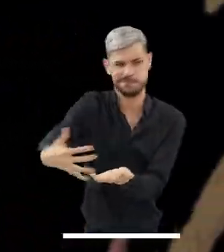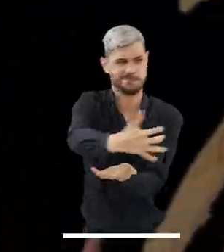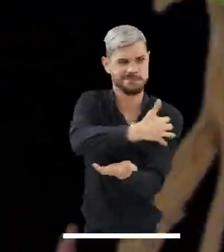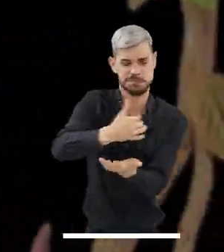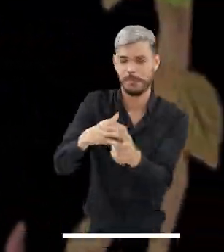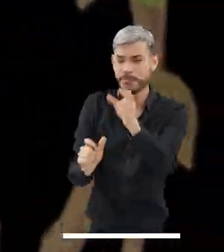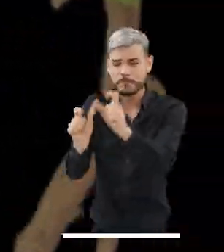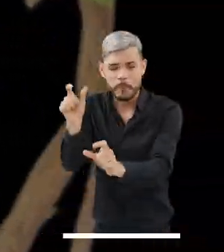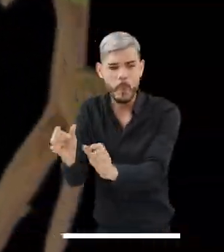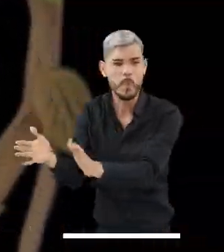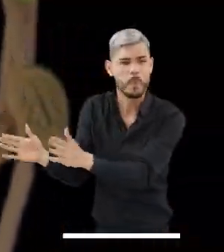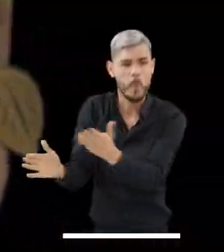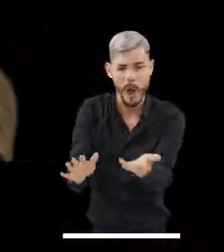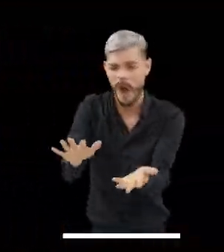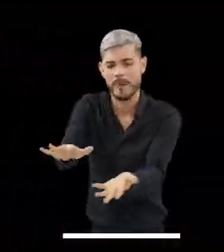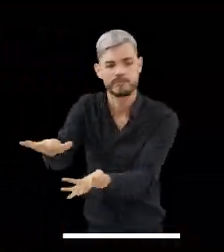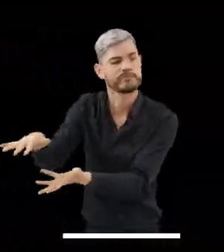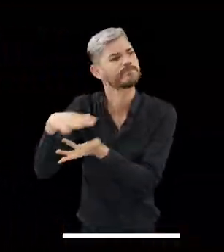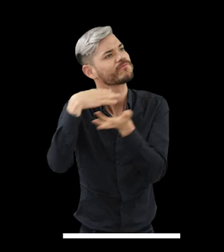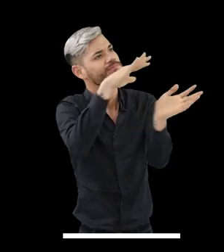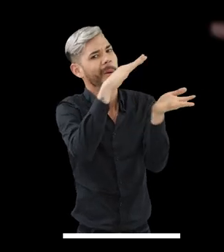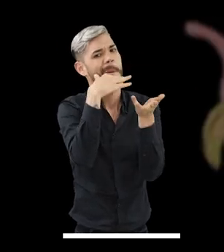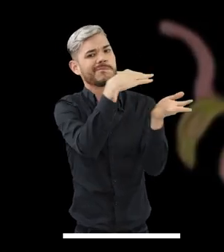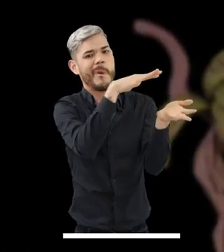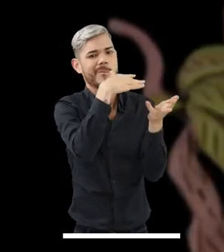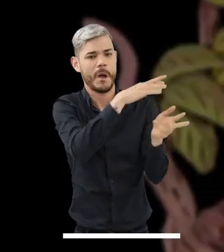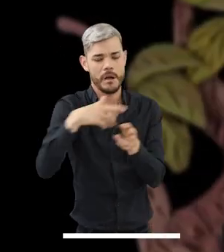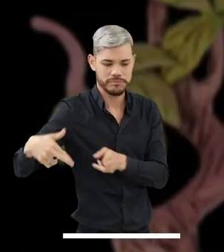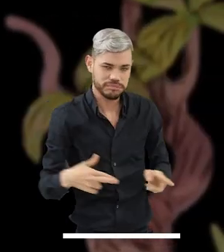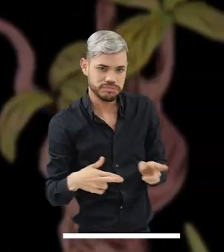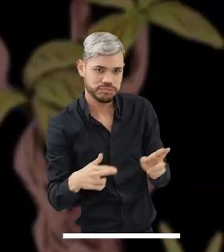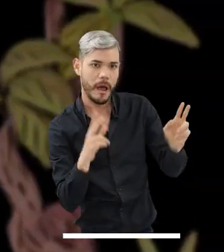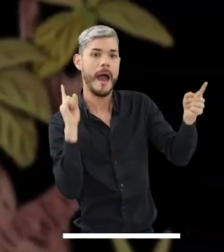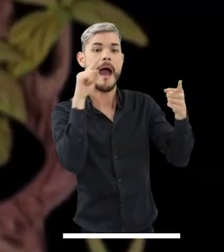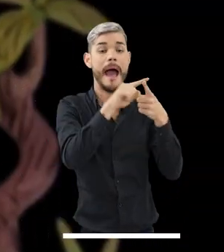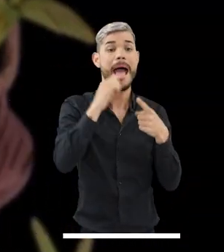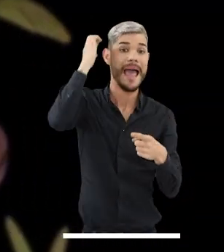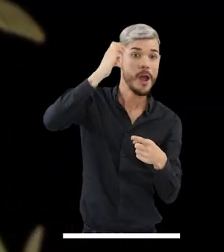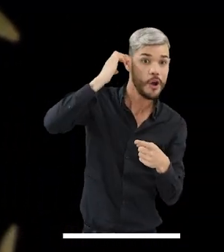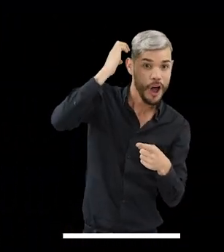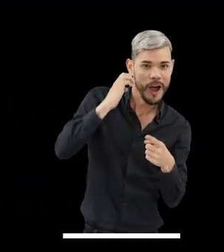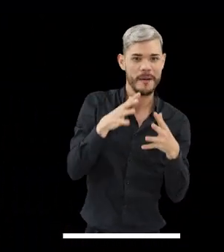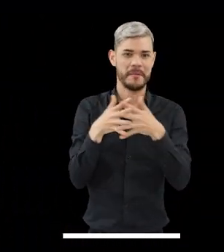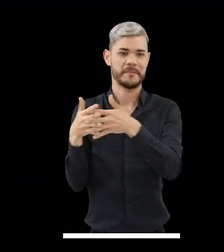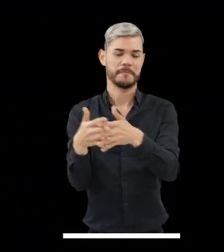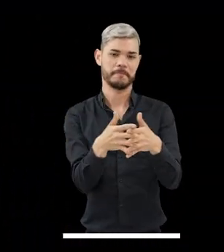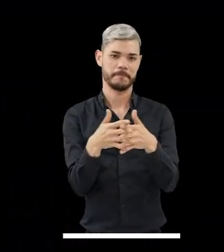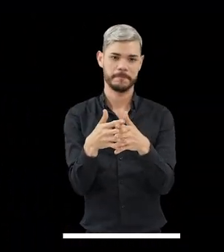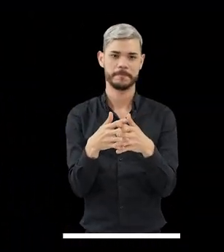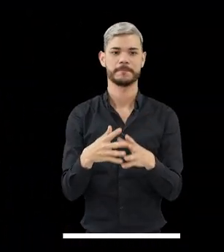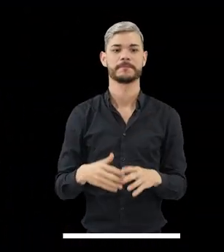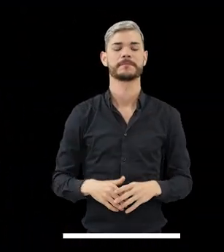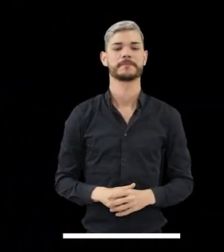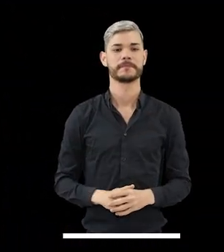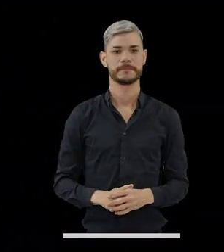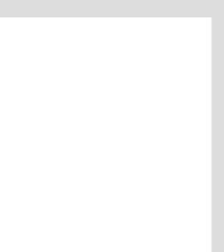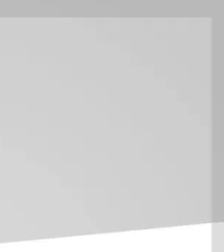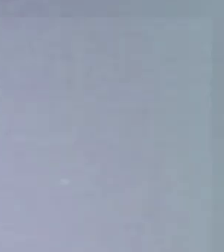costo de tantas vidas viajaba a través de los ríos amazónicos y era transportado finalmente a Europa y Estados Unidos.